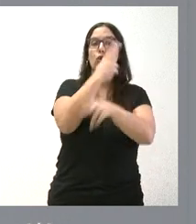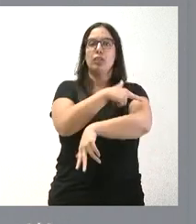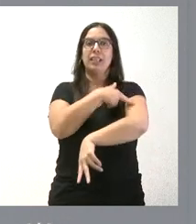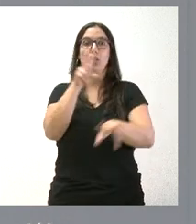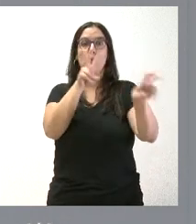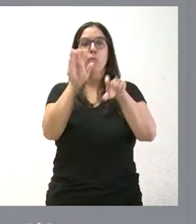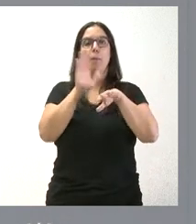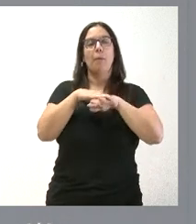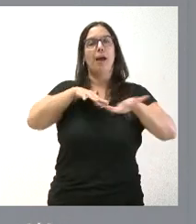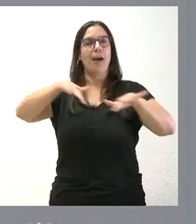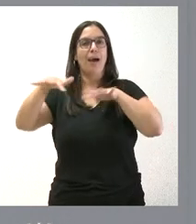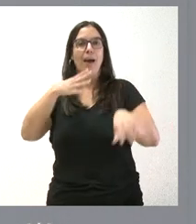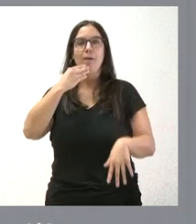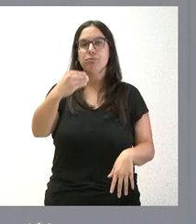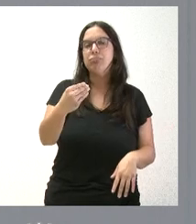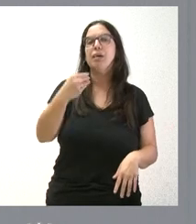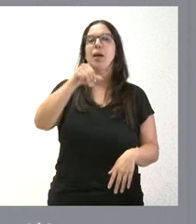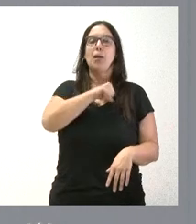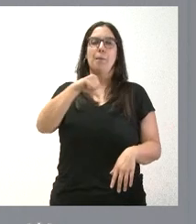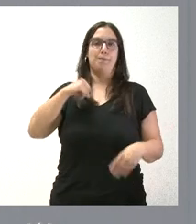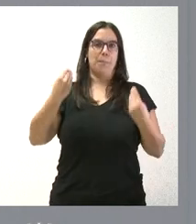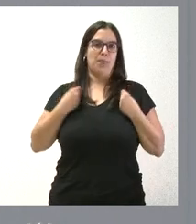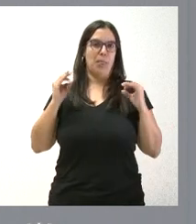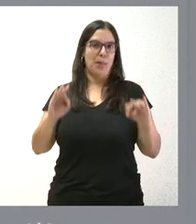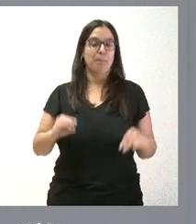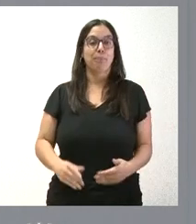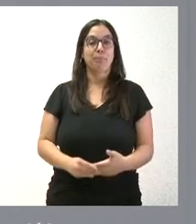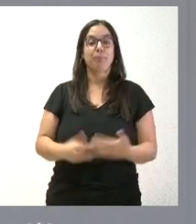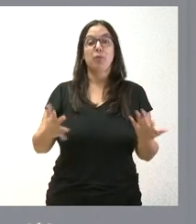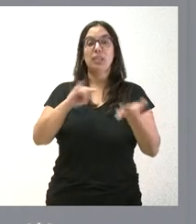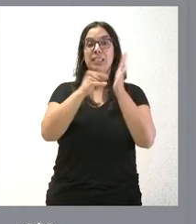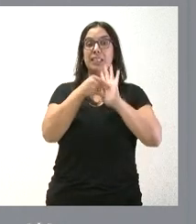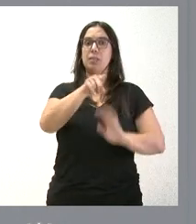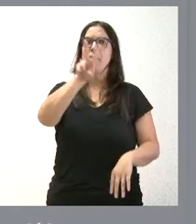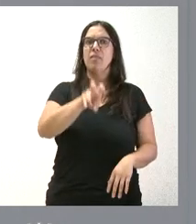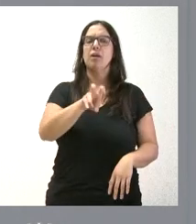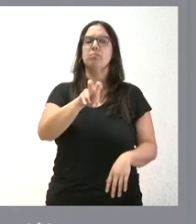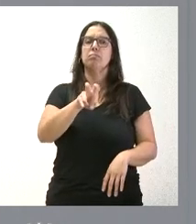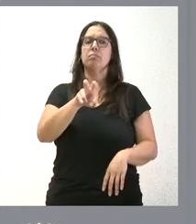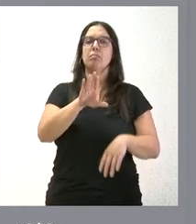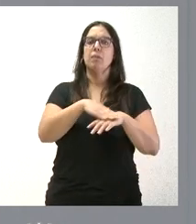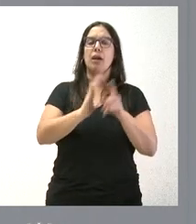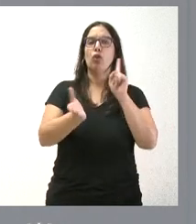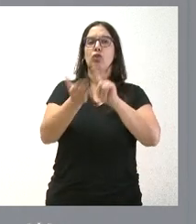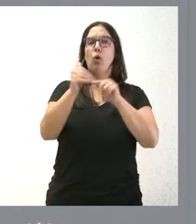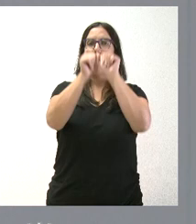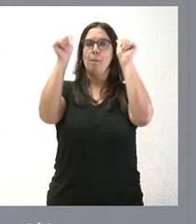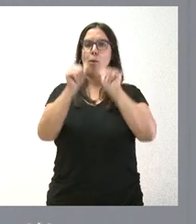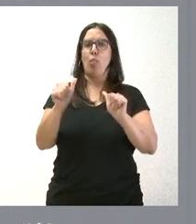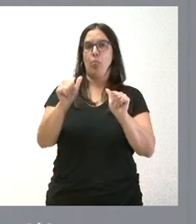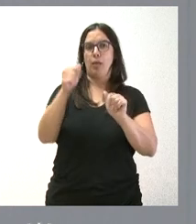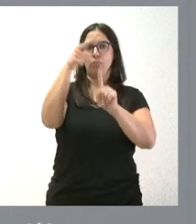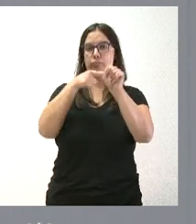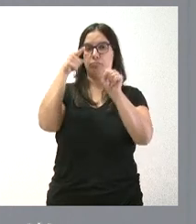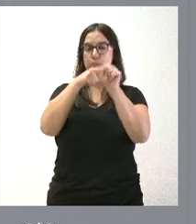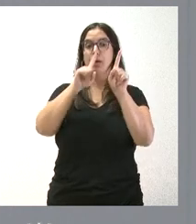el envejecimiento activo y la vida independiente, de tal forma que este sistema va a permitir obtener un prototipo que pueda